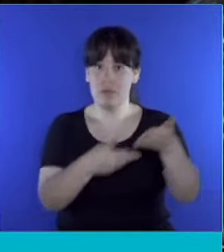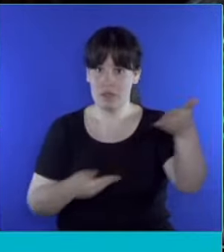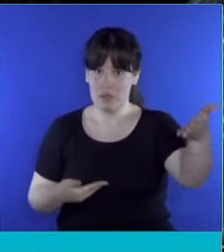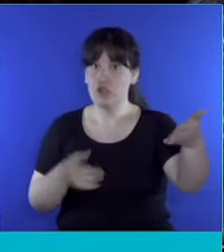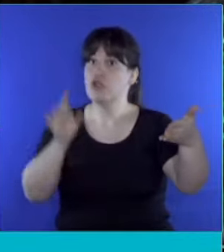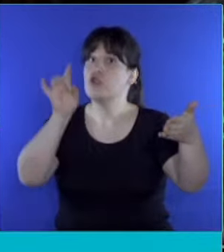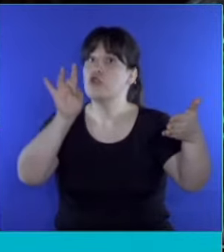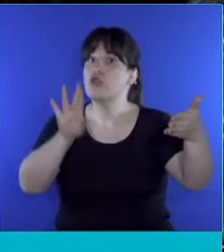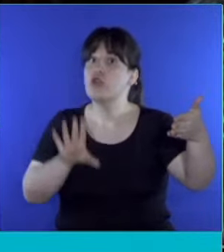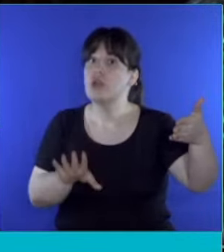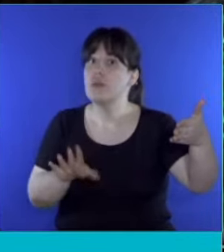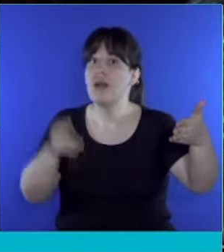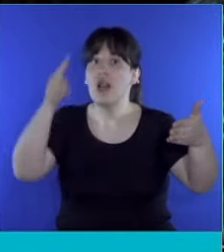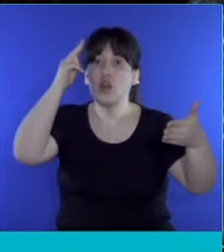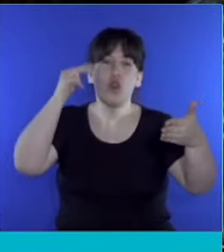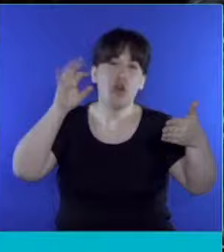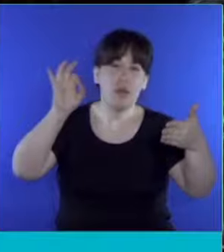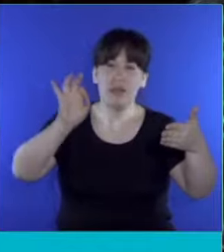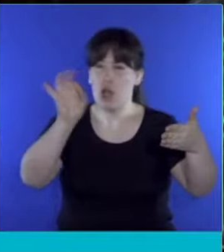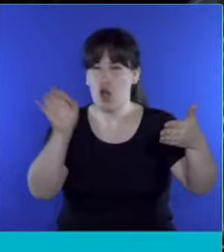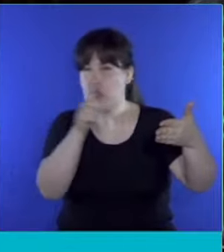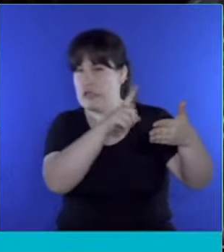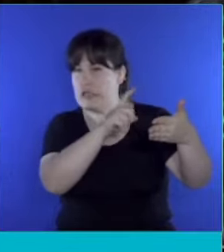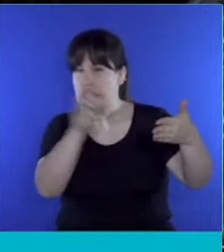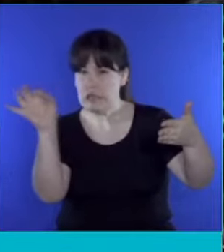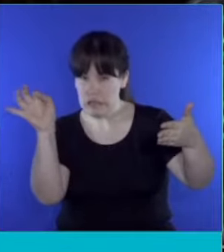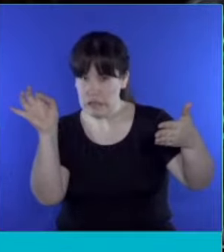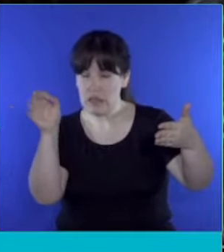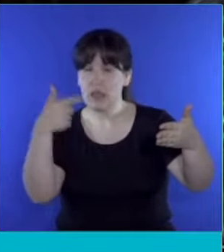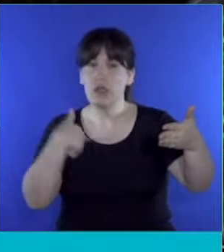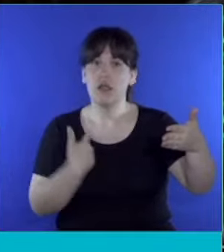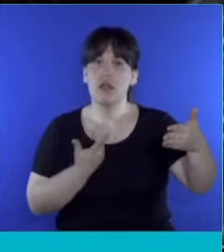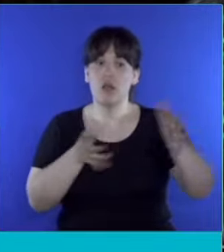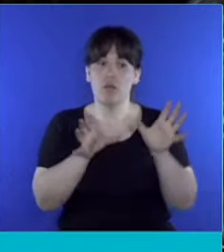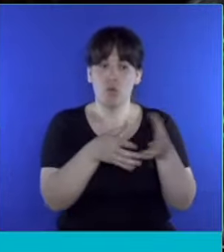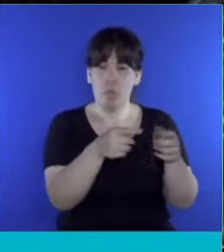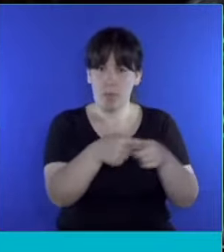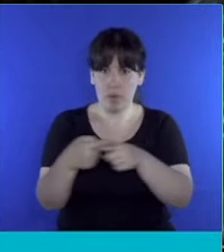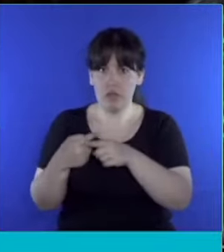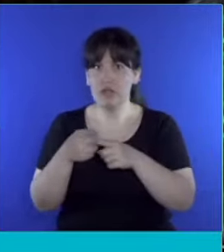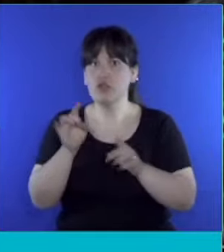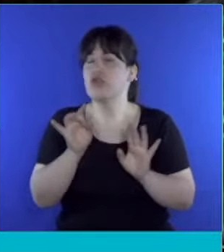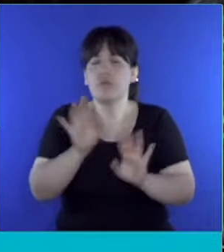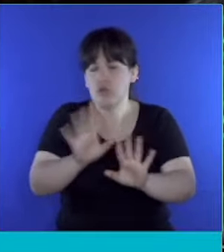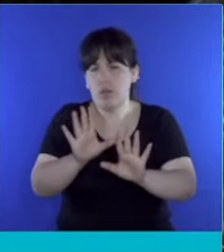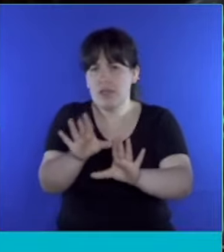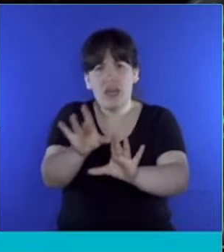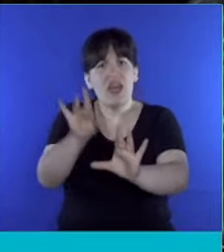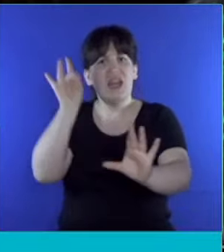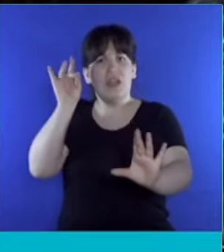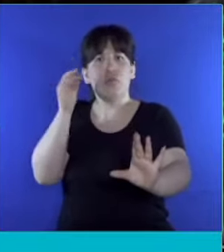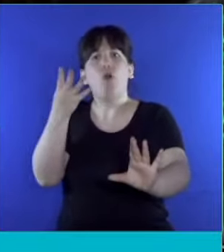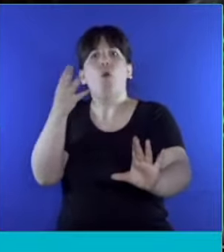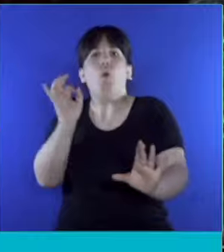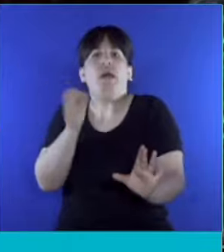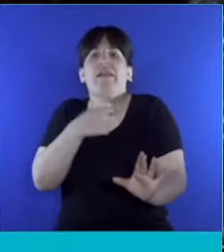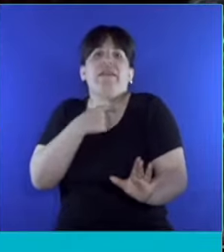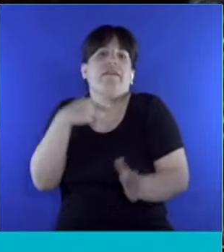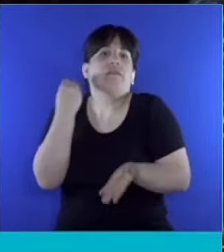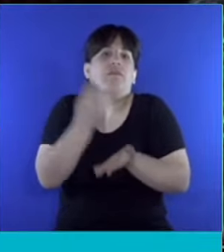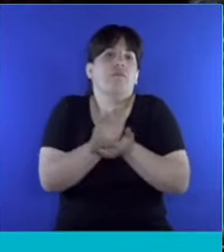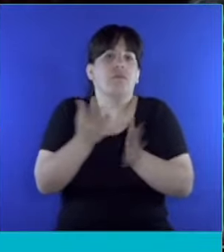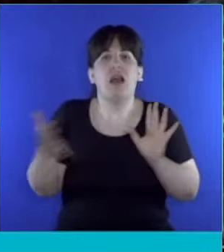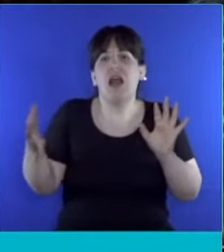consideración que de las 90 o 100 fuerzas políticas que existen, solo 40 decidan participar, o